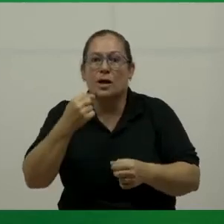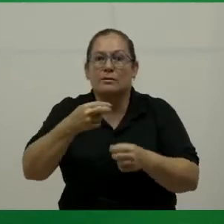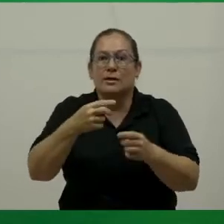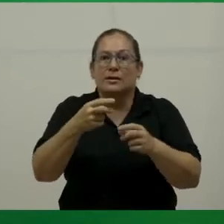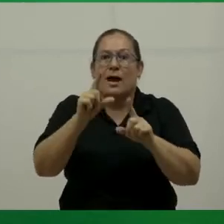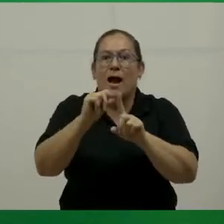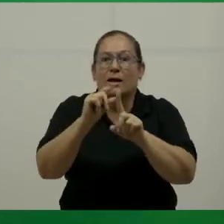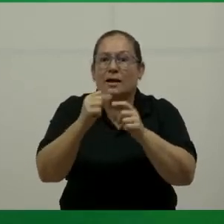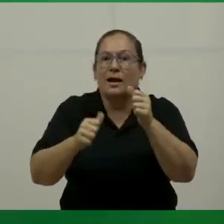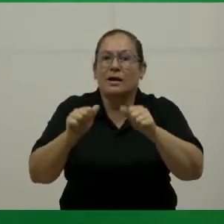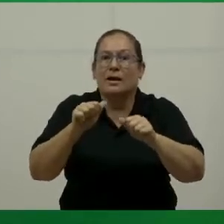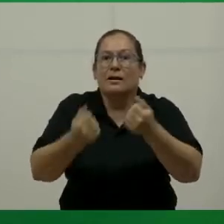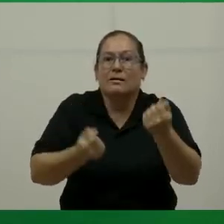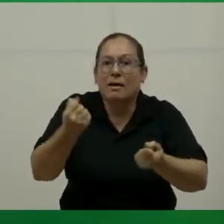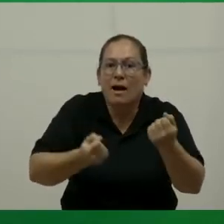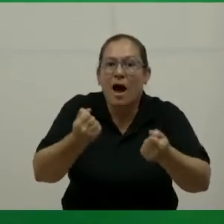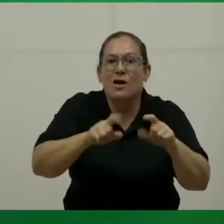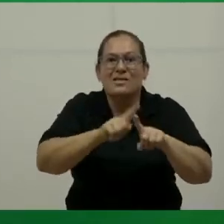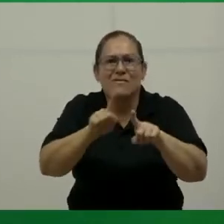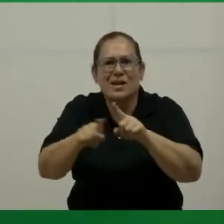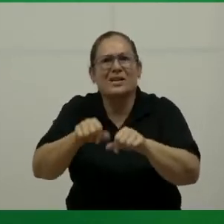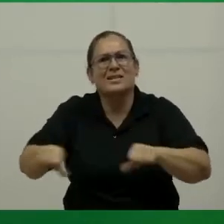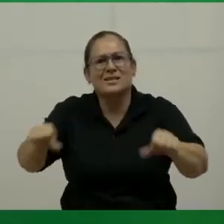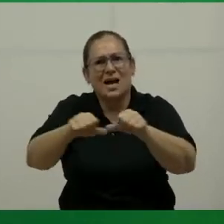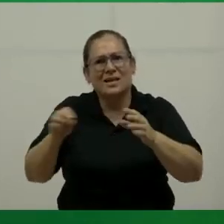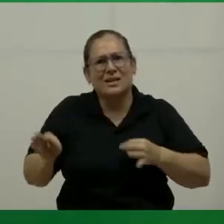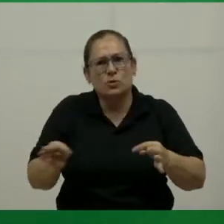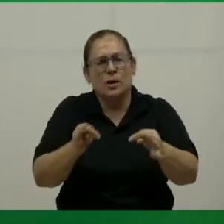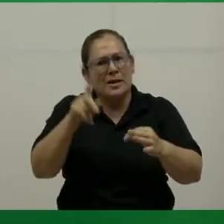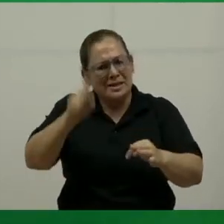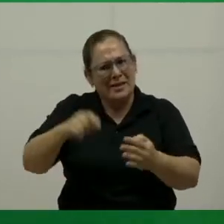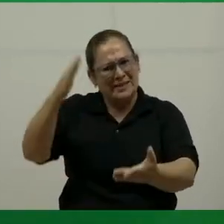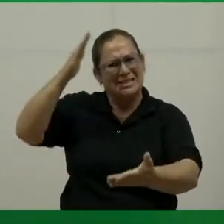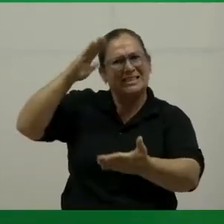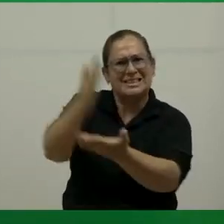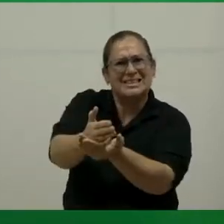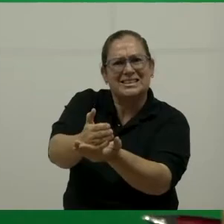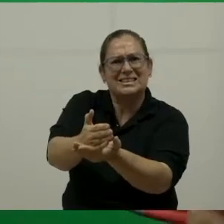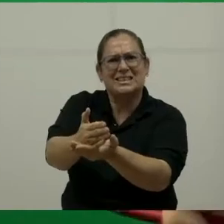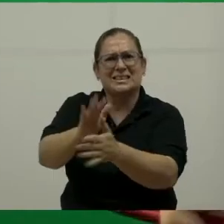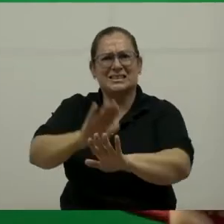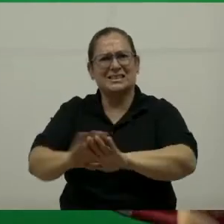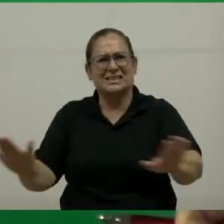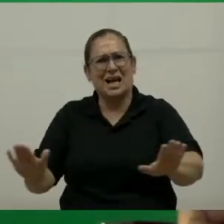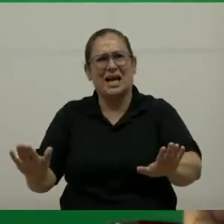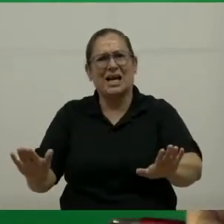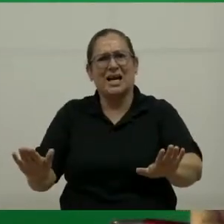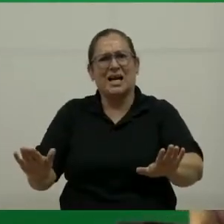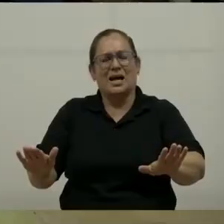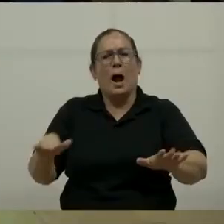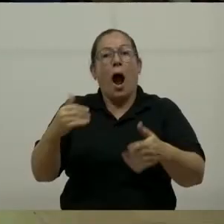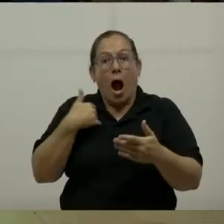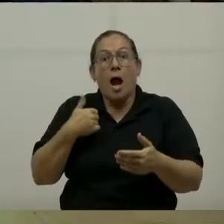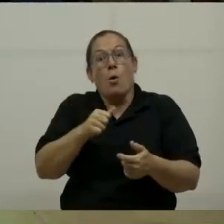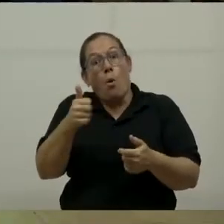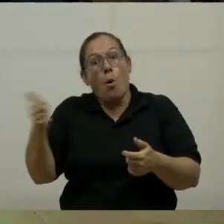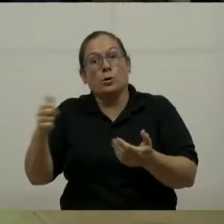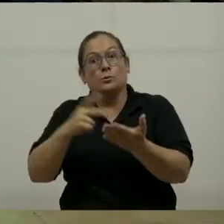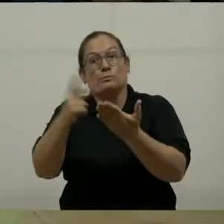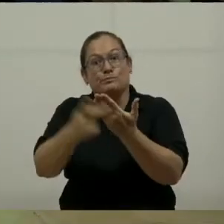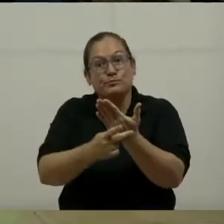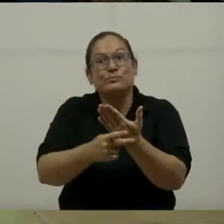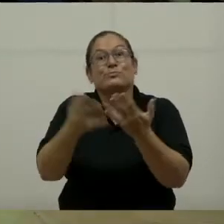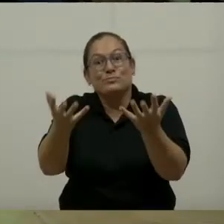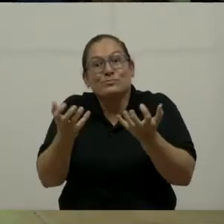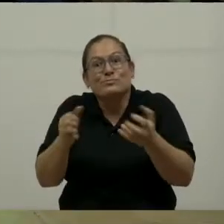sector turístico, donde les decimos que esta situación tiene que frenarse. Hay otros programas que actualmente se están llevando a cabo y que igualmente